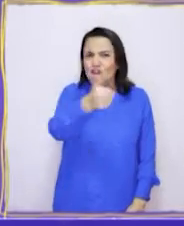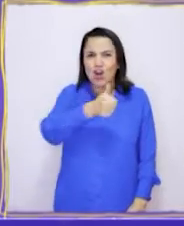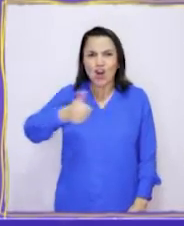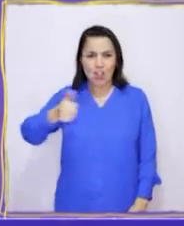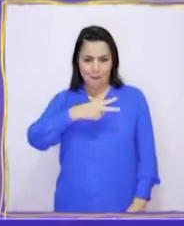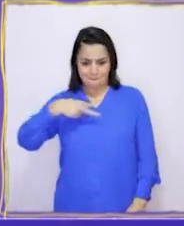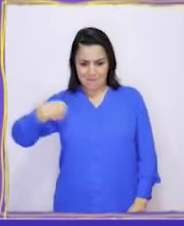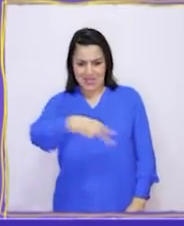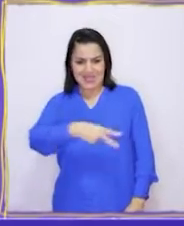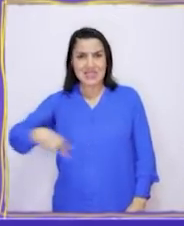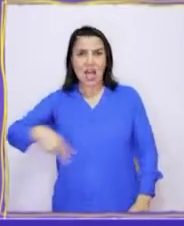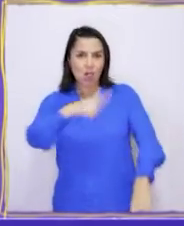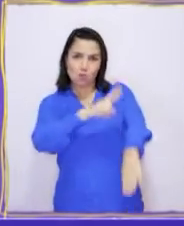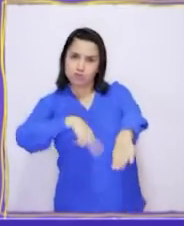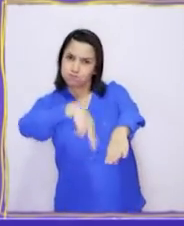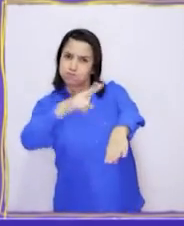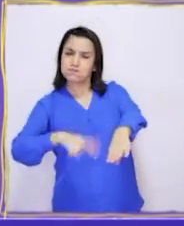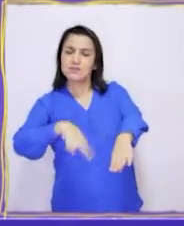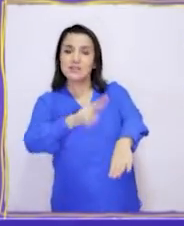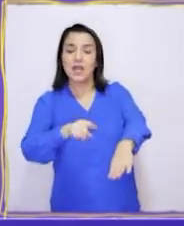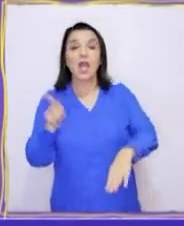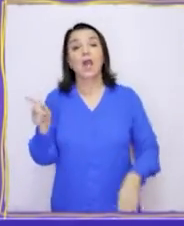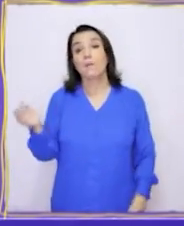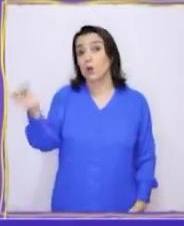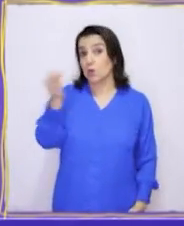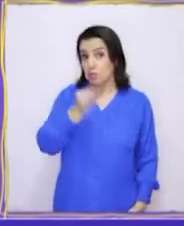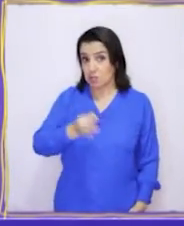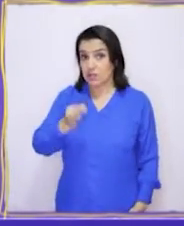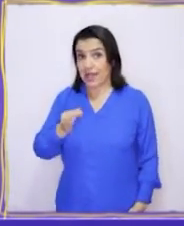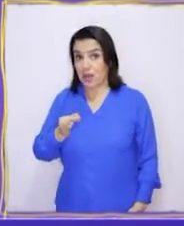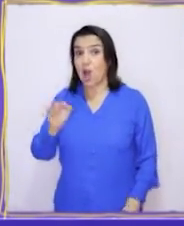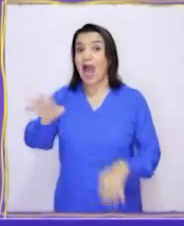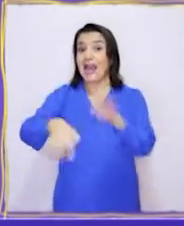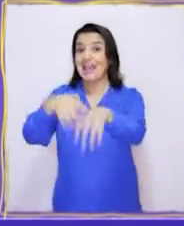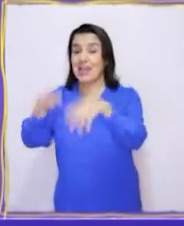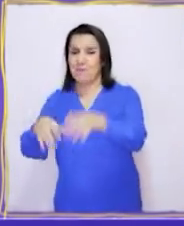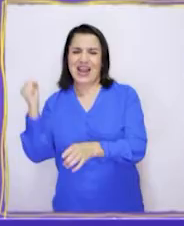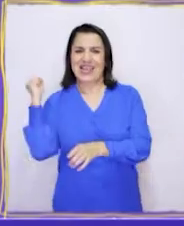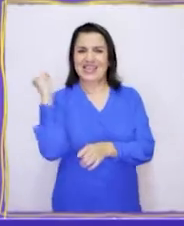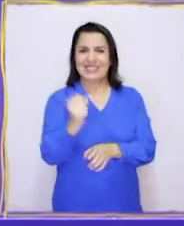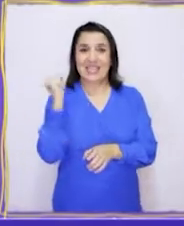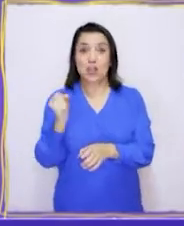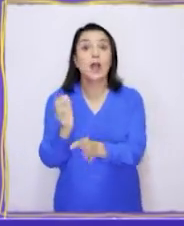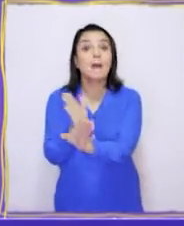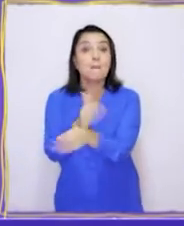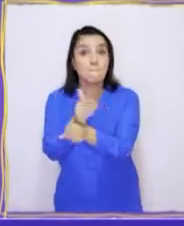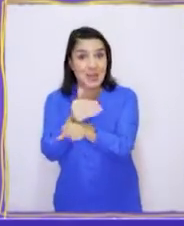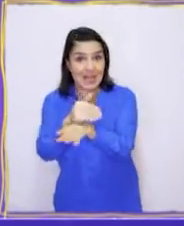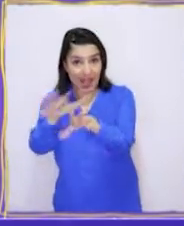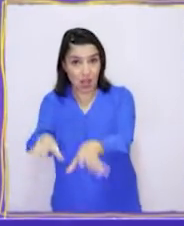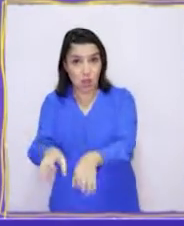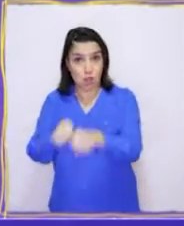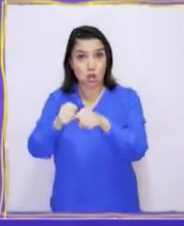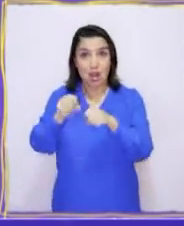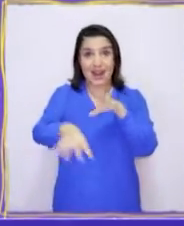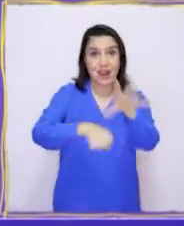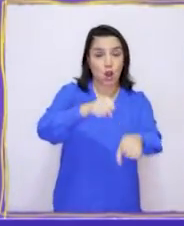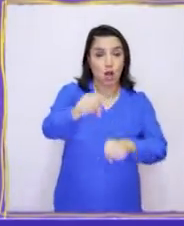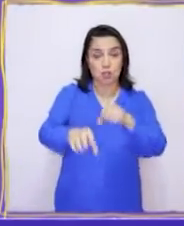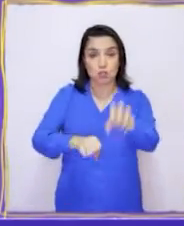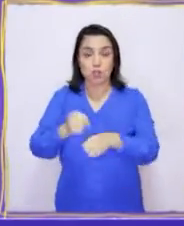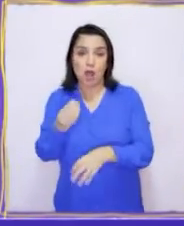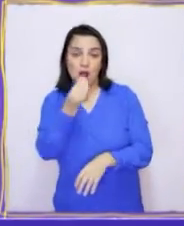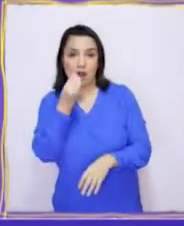Me contaron que ellos fueron cazadores, pescadores y recolectores. En esta última